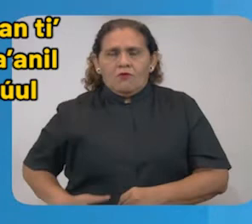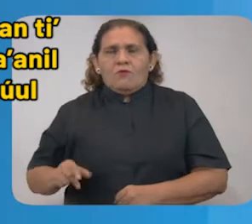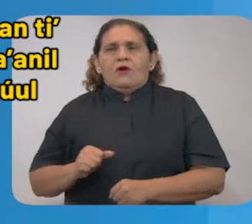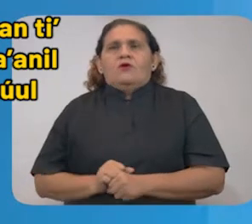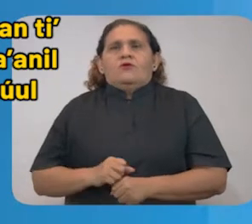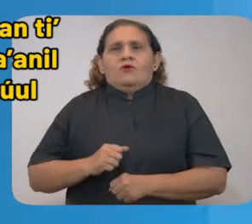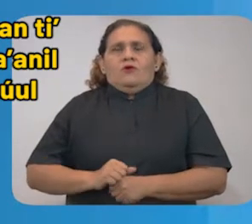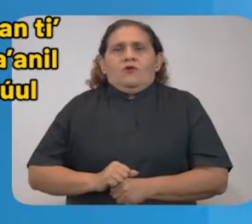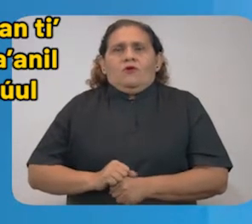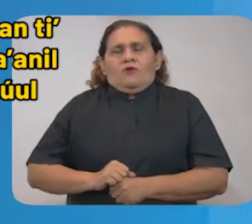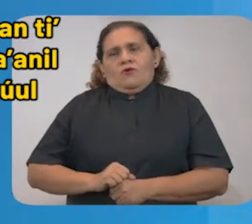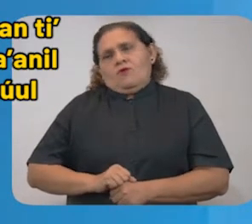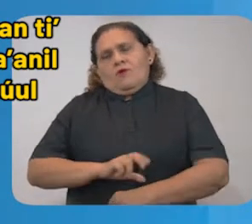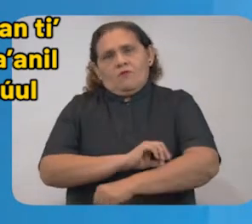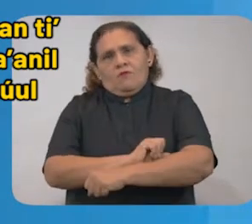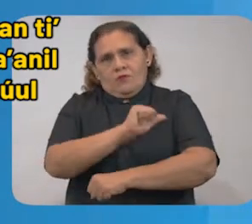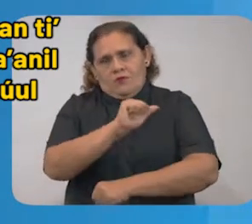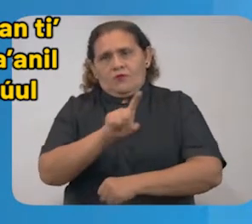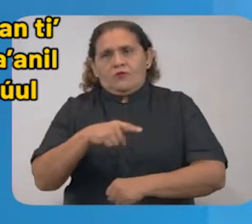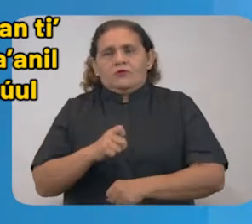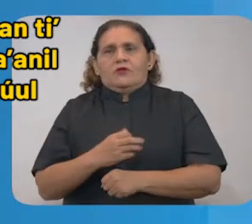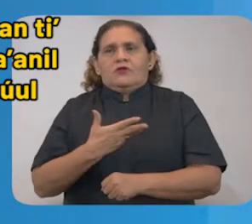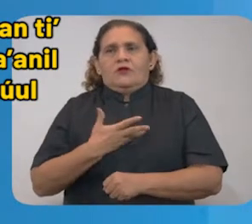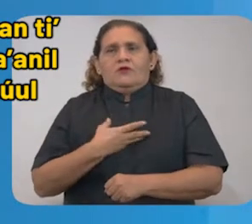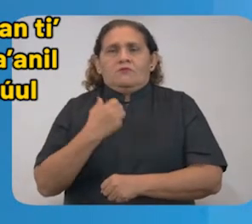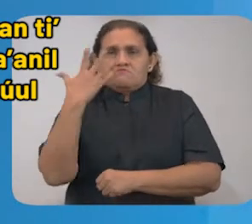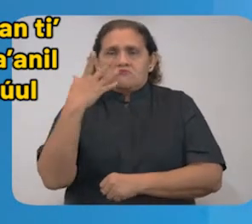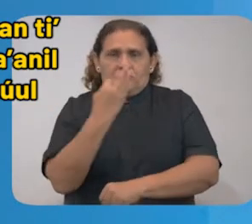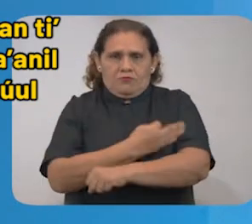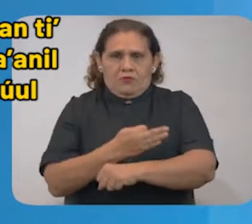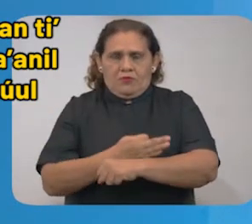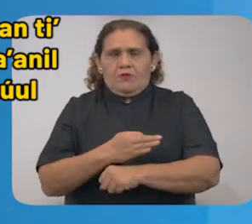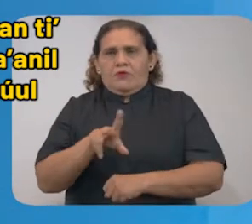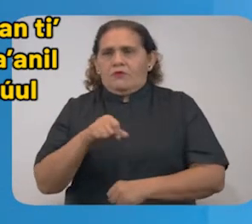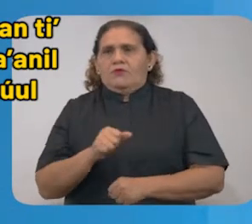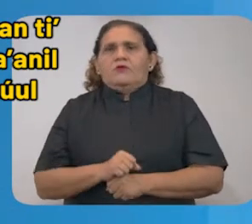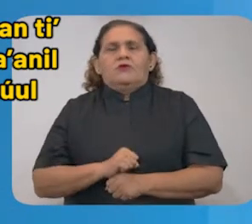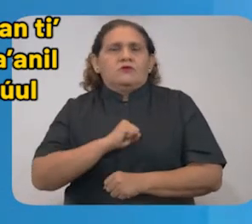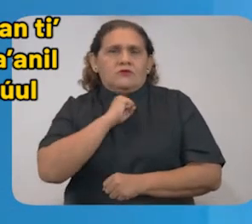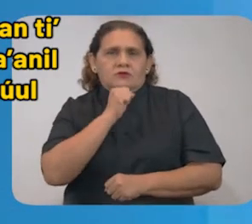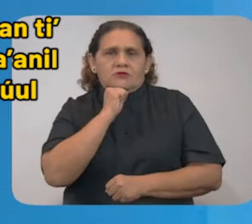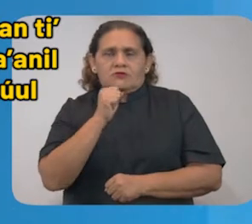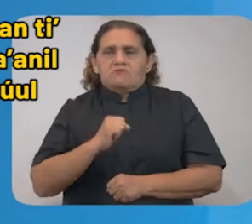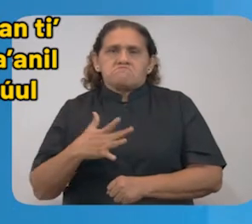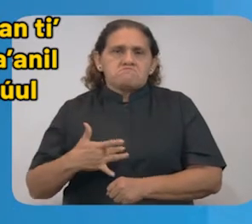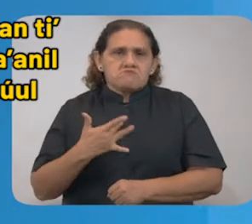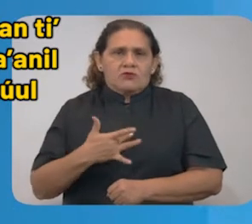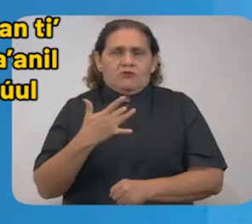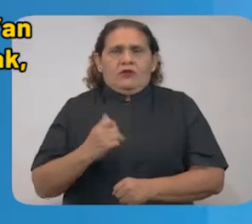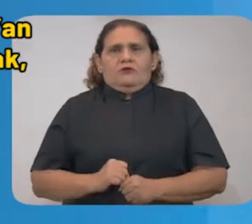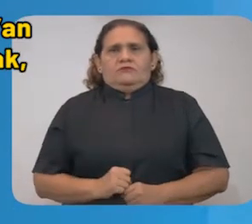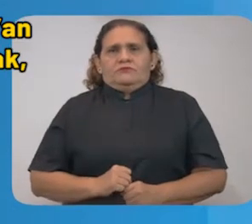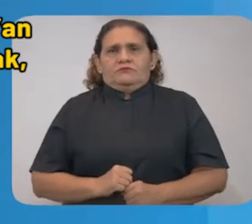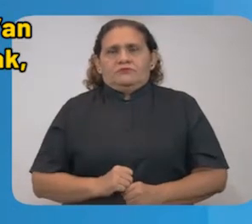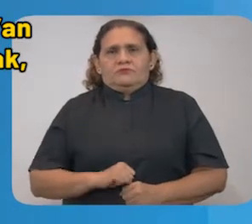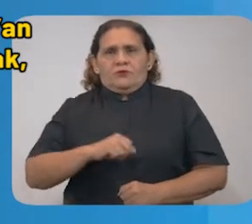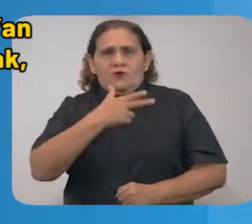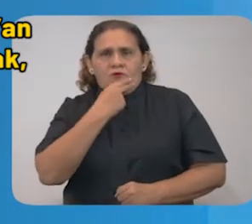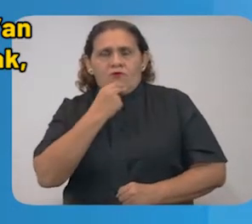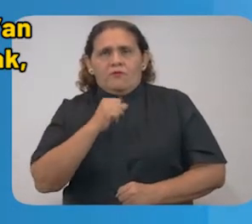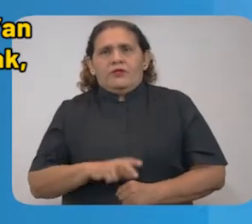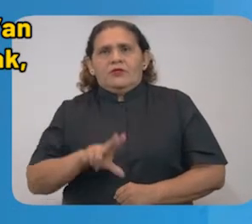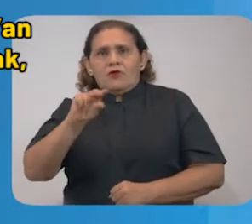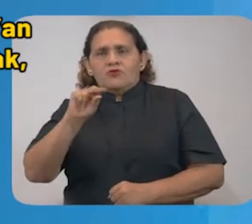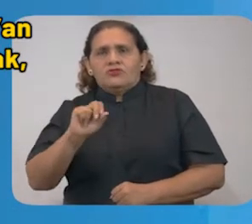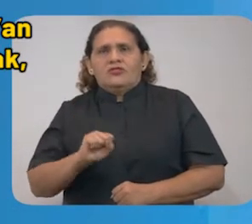cardíaca y EPOC. El paciente vivía con cinco personas, las cuales se reportan asintomáticas. Hombre de